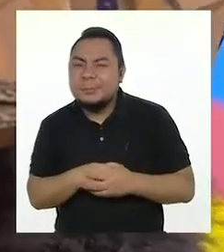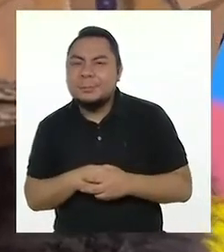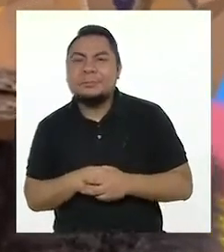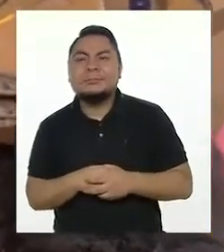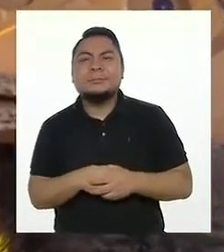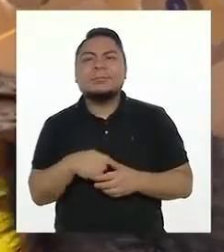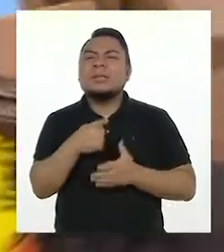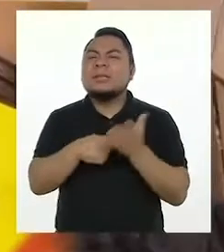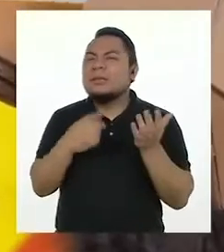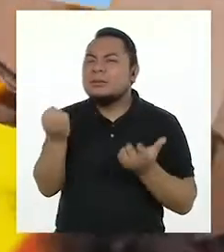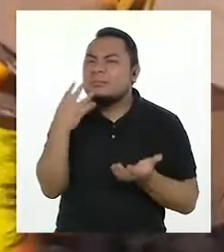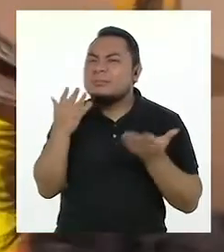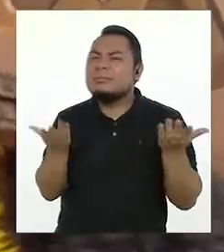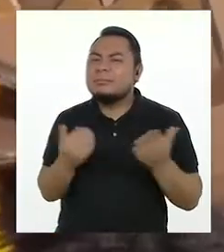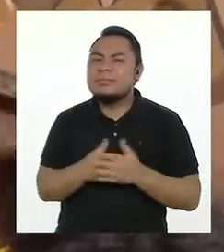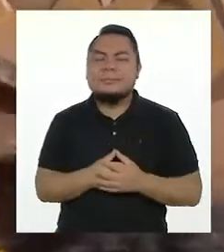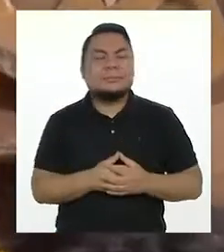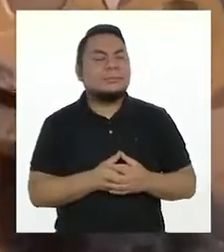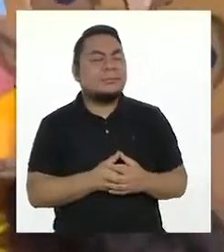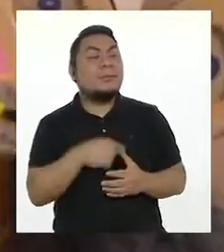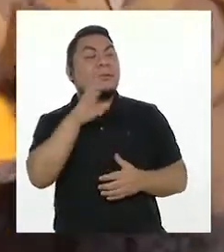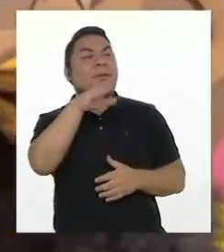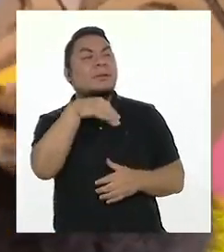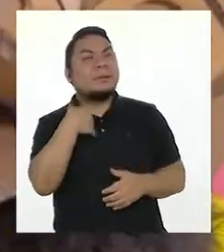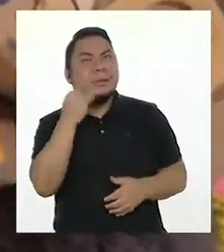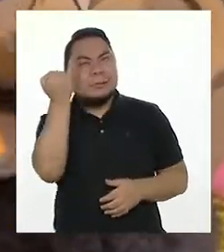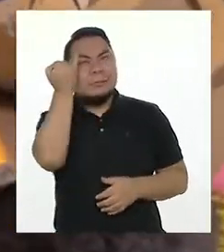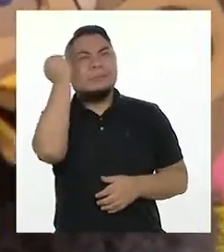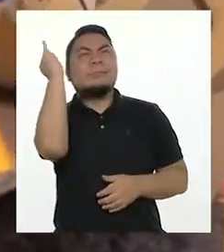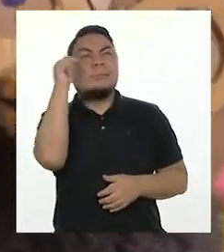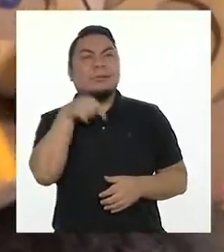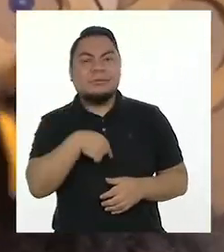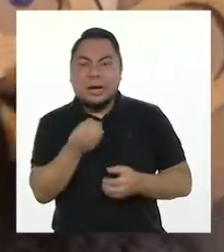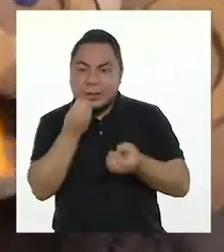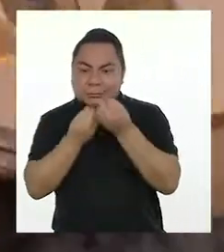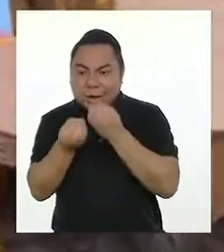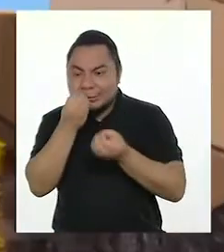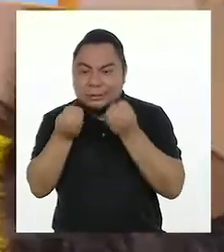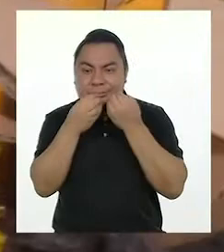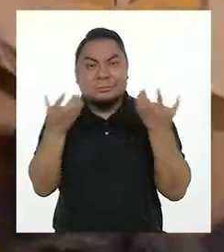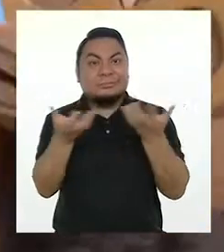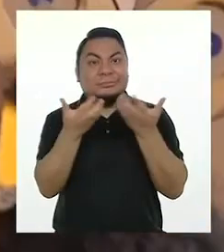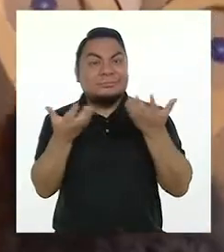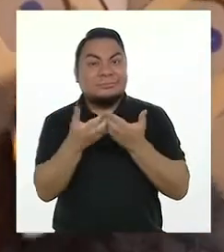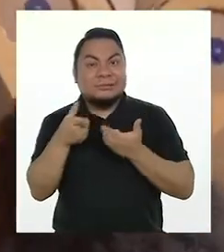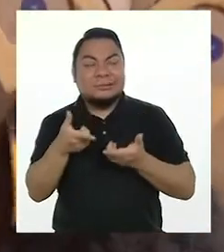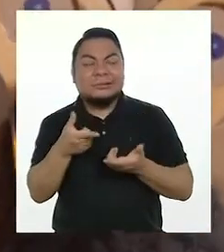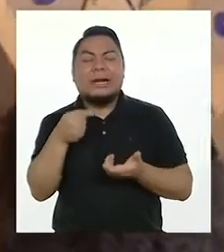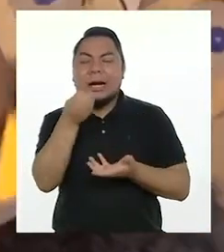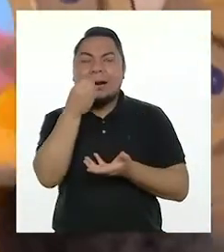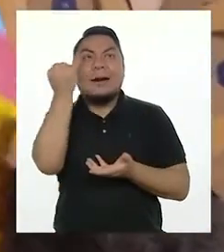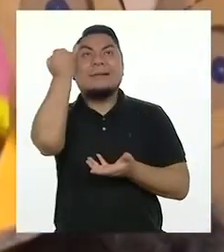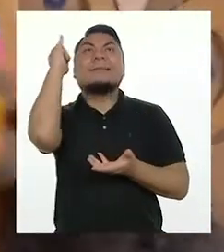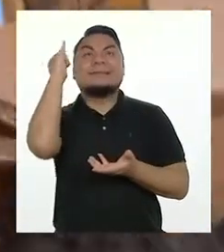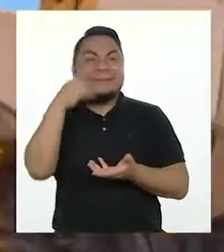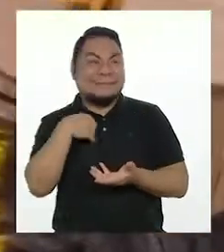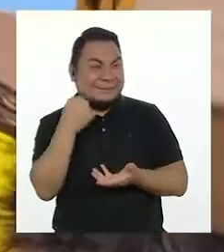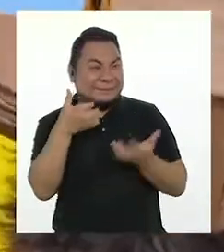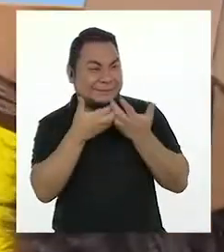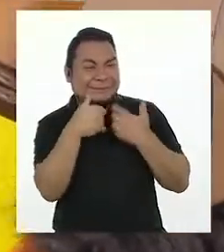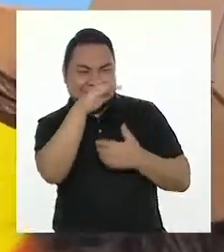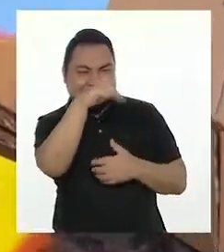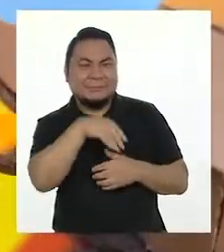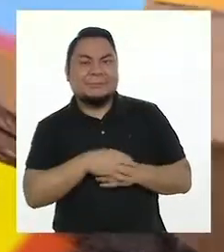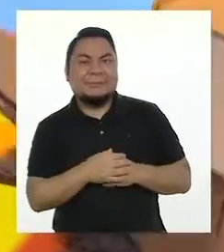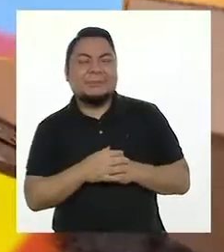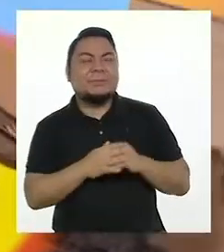¿Qué me quieres decir, Ko? Ah, que se me ha ocurrido una idea mientras comía la ensalada. Es una idea sobre ensaladas. Acércate.